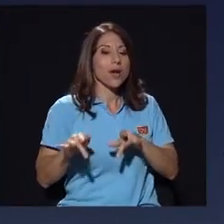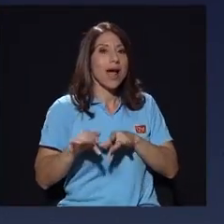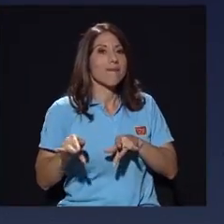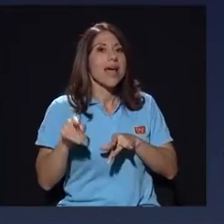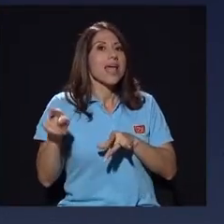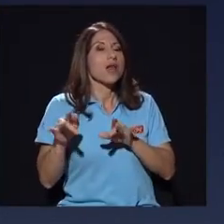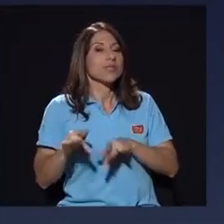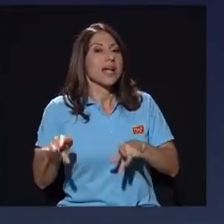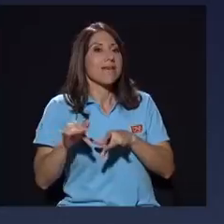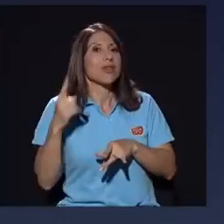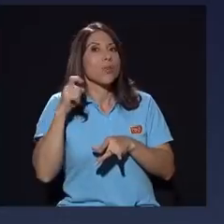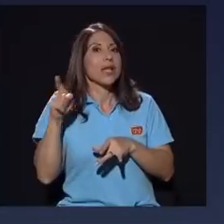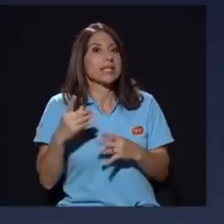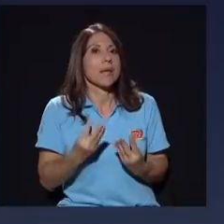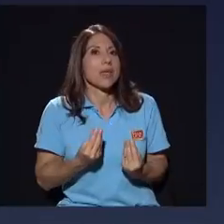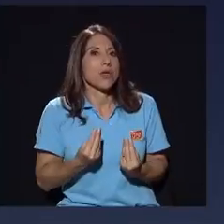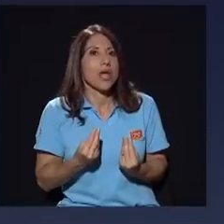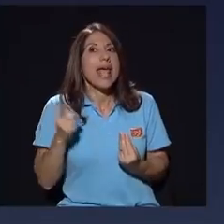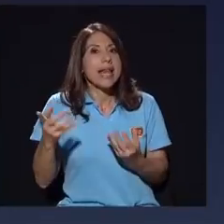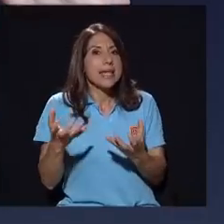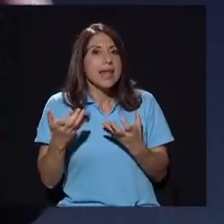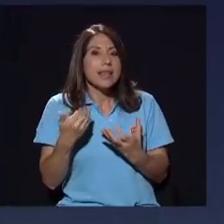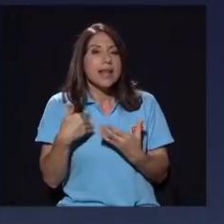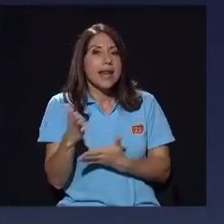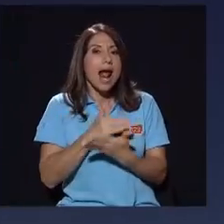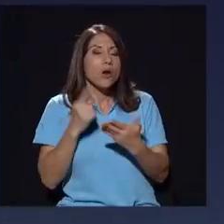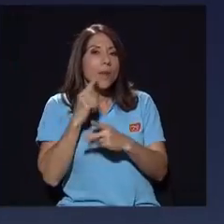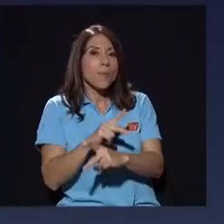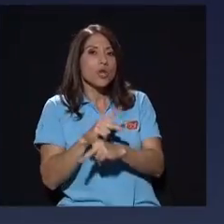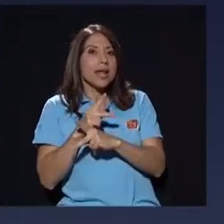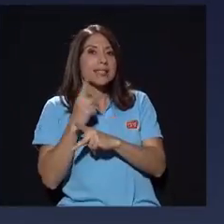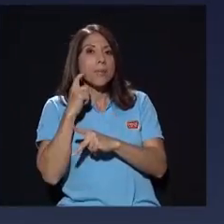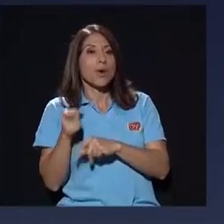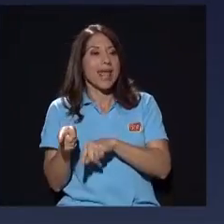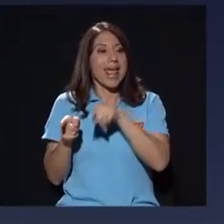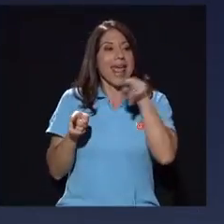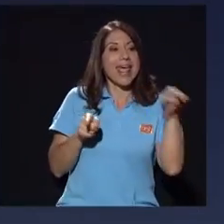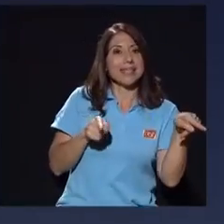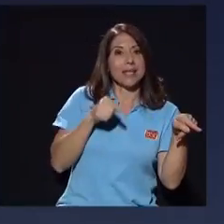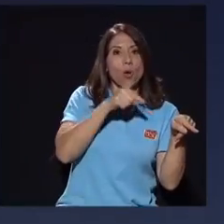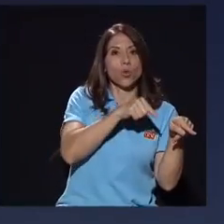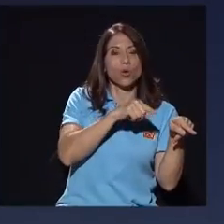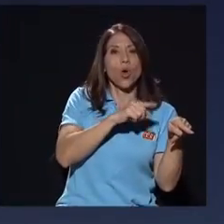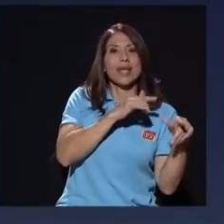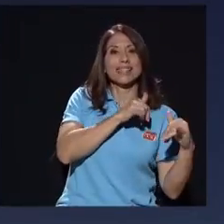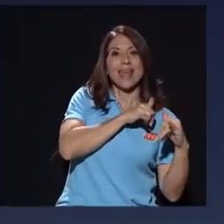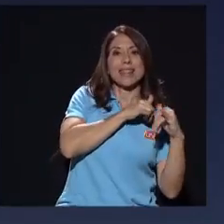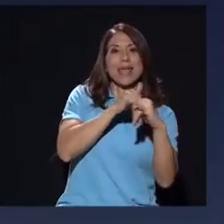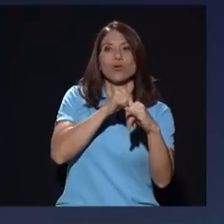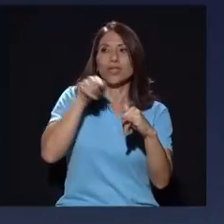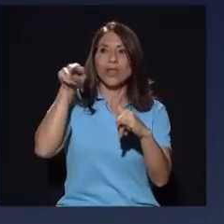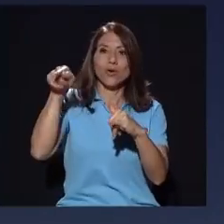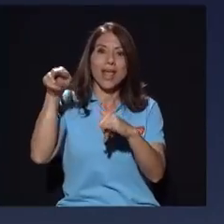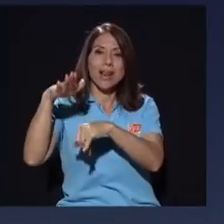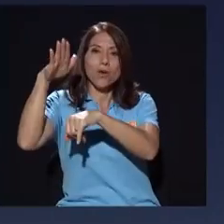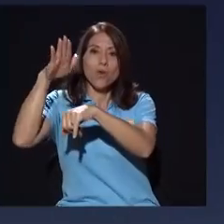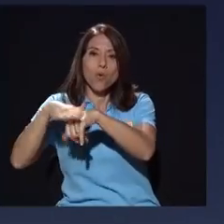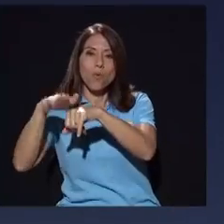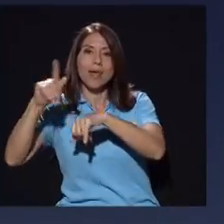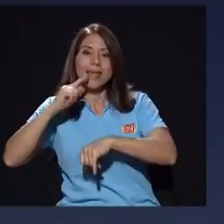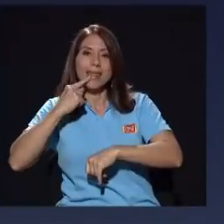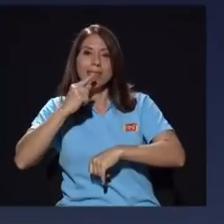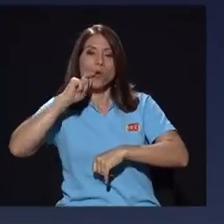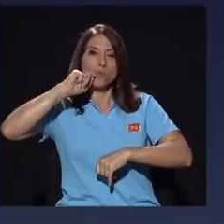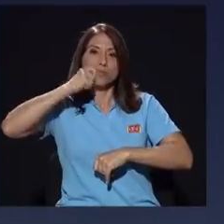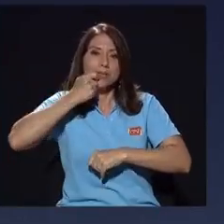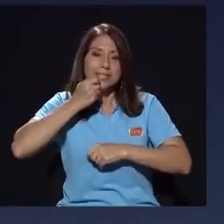él está muerto del miedo. Él quiere, lo que quiere es tener algo para protegerse, porque este otro lo está denunciando a él como el que infiltró el